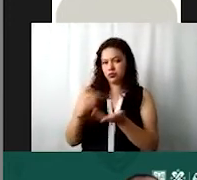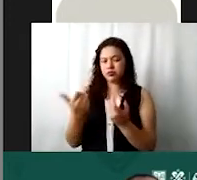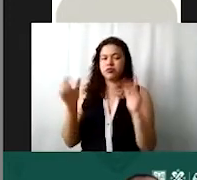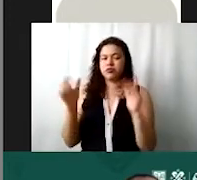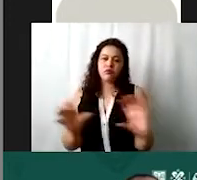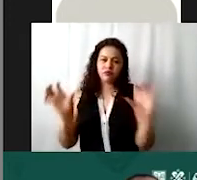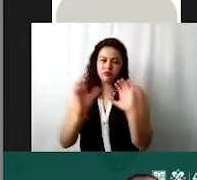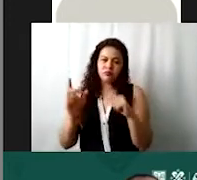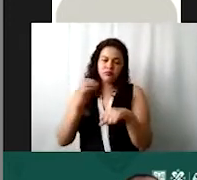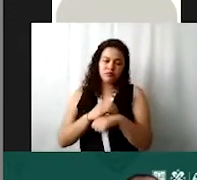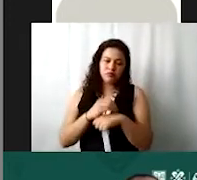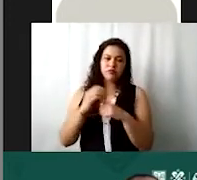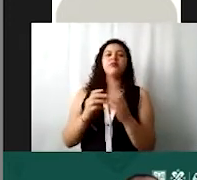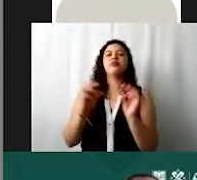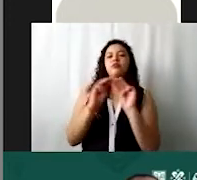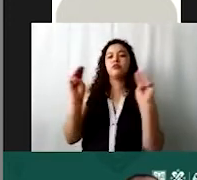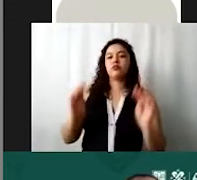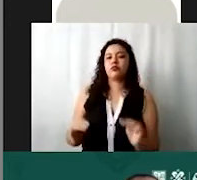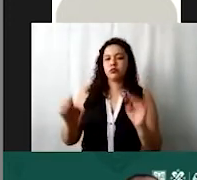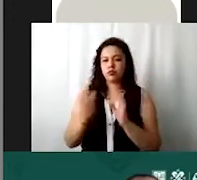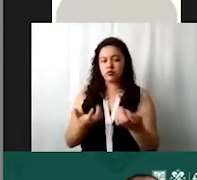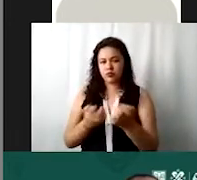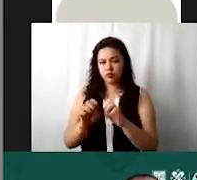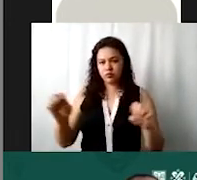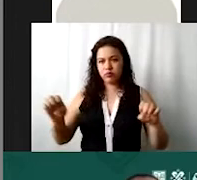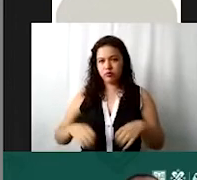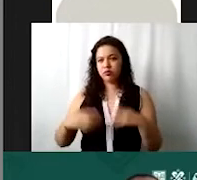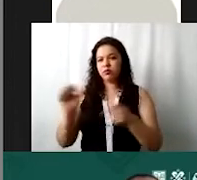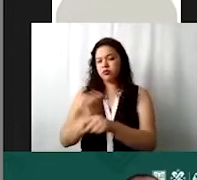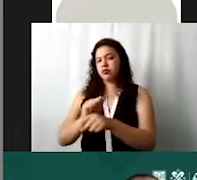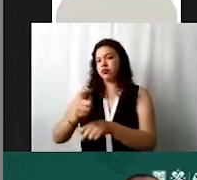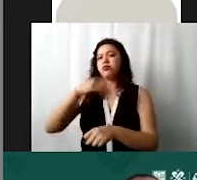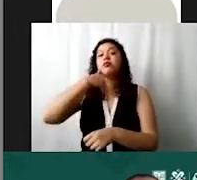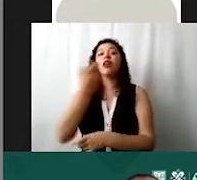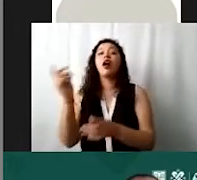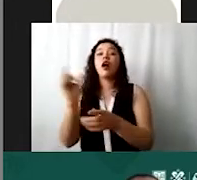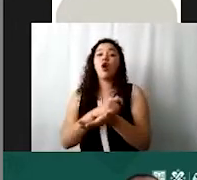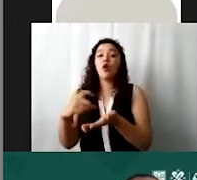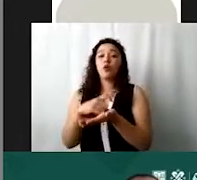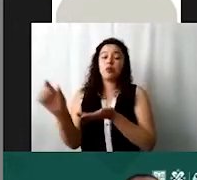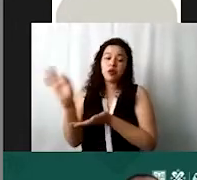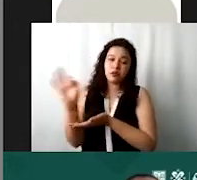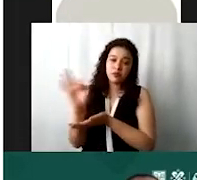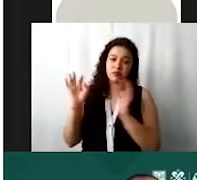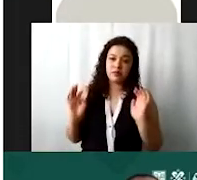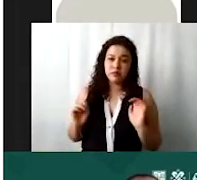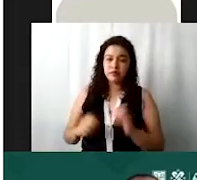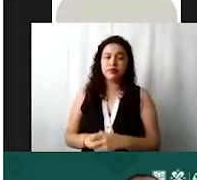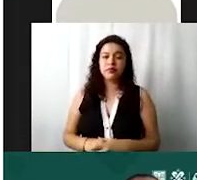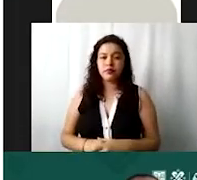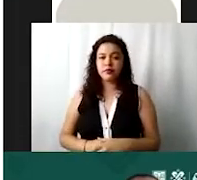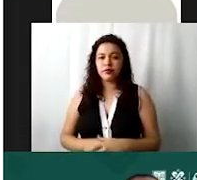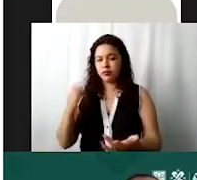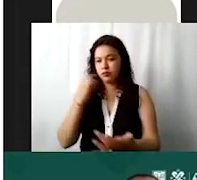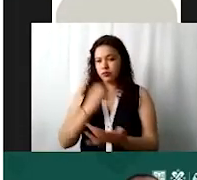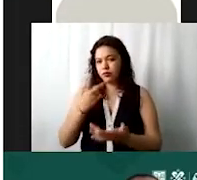cómputo o mobiliario equipo o un automóvil, ¿no? Lo que sea que ustedes vayan a tener. Si es solo eso, pues hasta